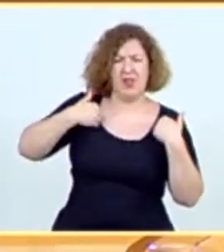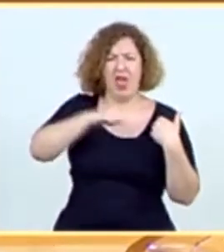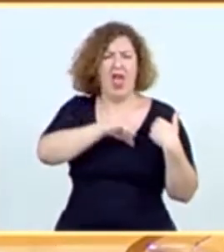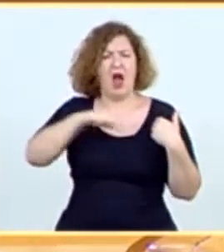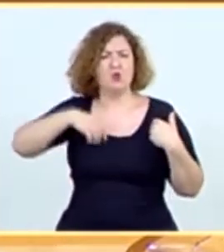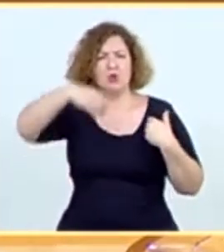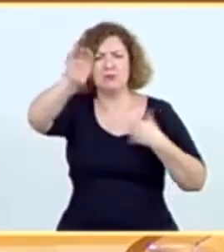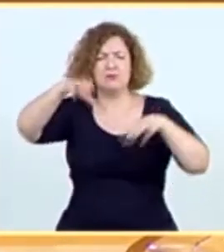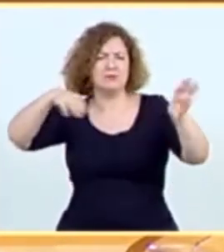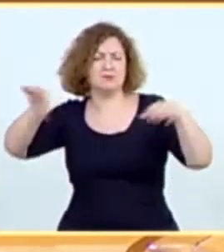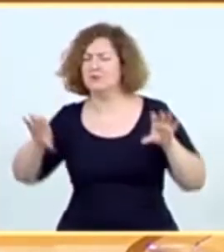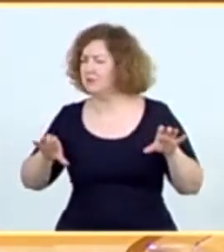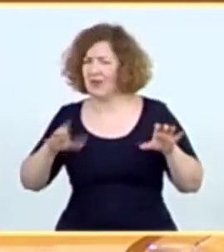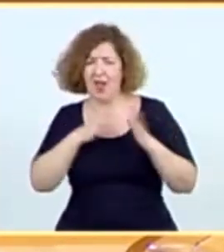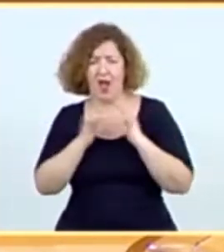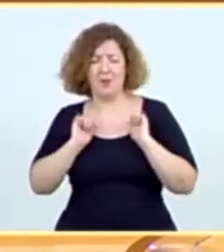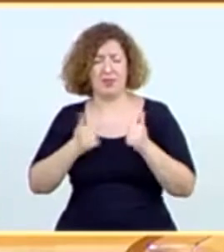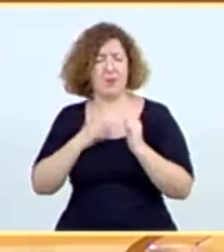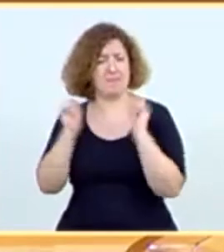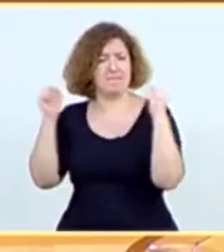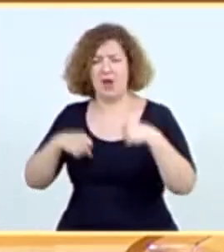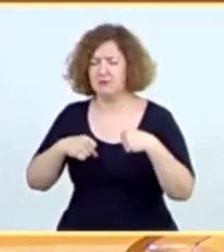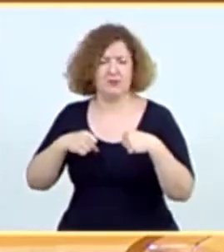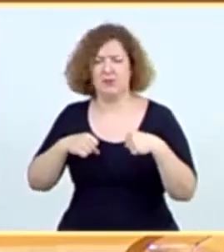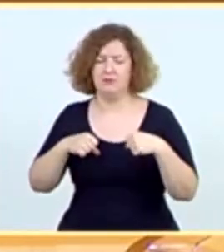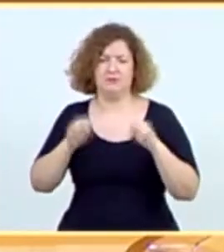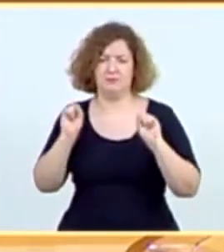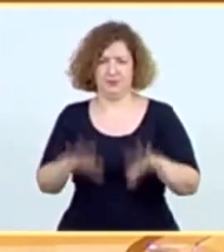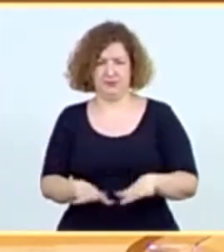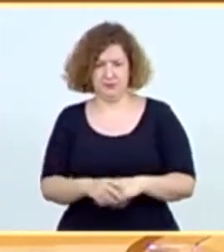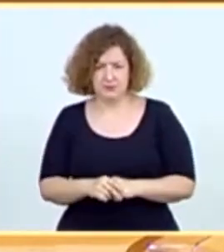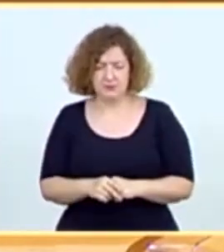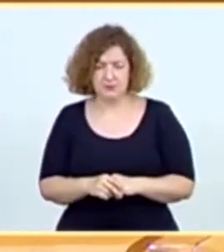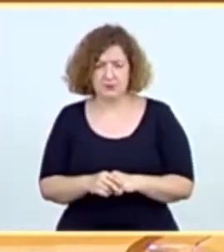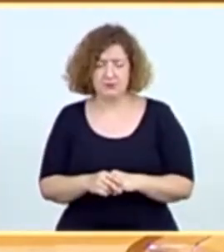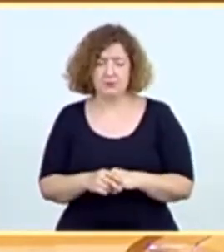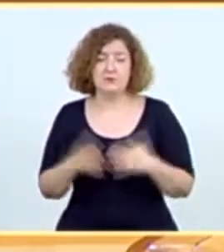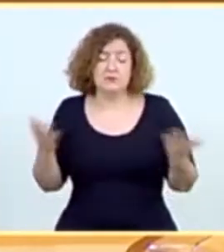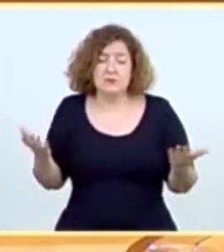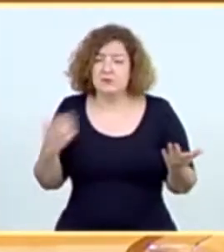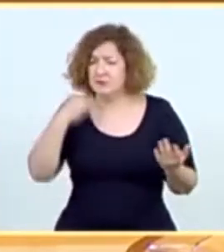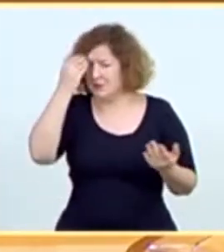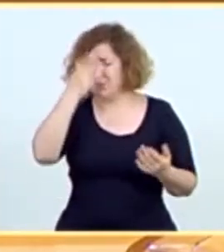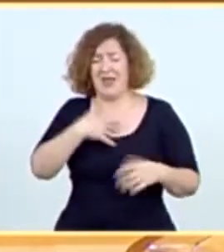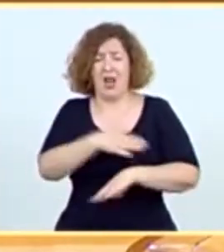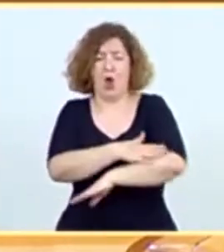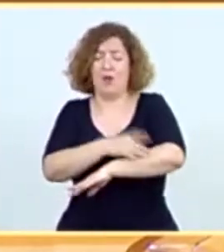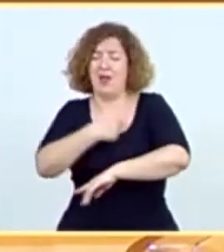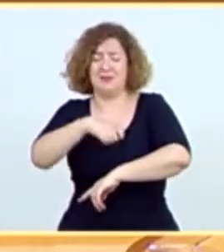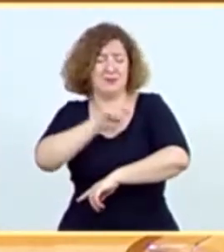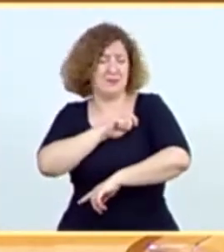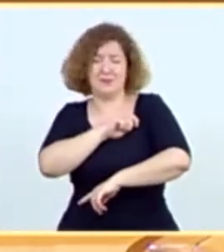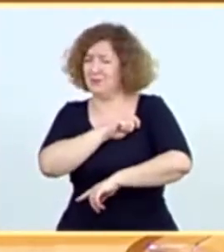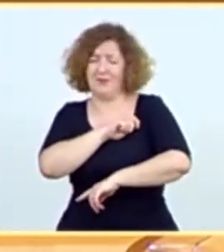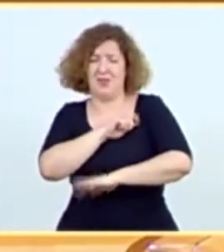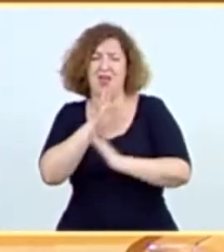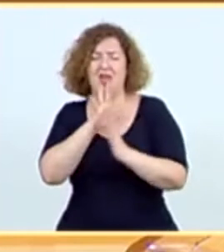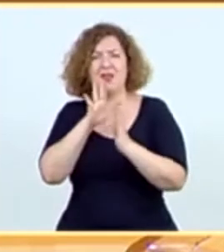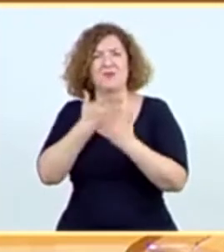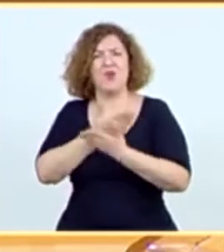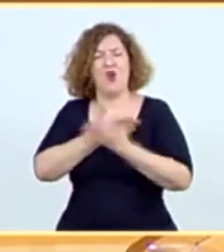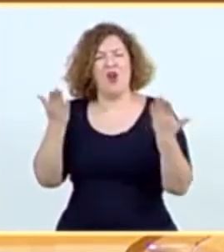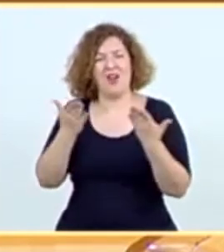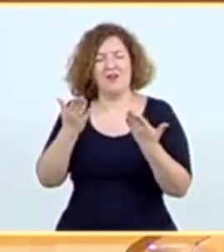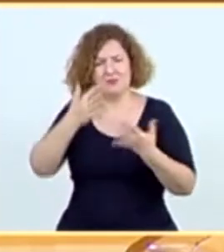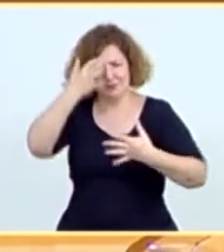política inicialmente pactada. Creemos, sinceramente, que el Estado español nunca ha creído en el acuerdo del Estatuto de Autonomía